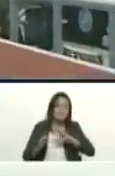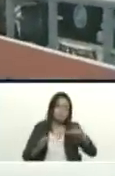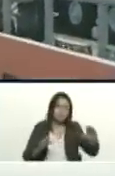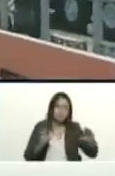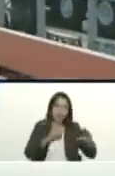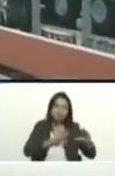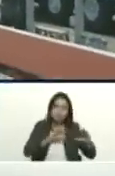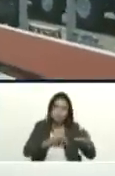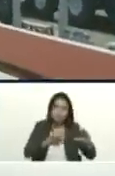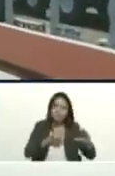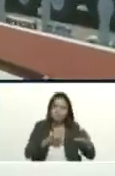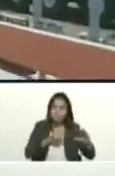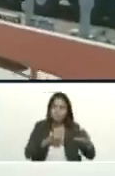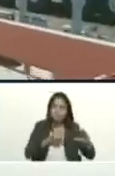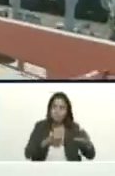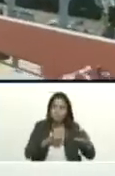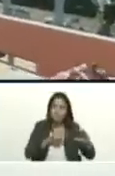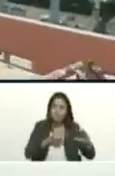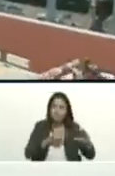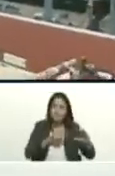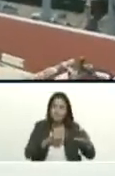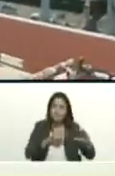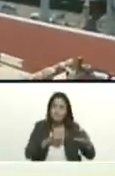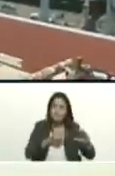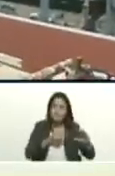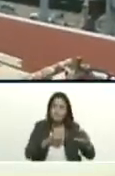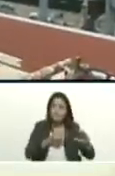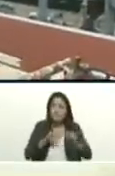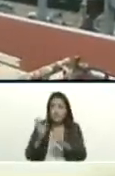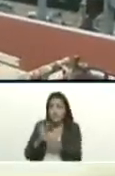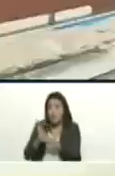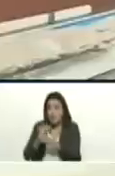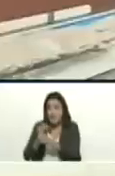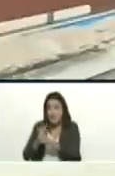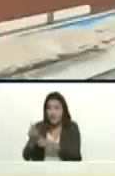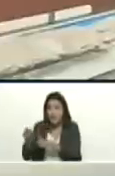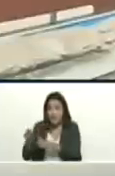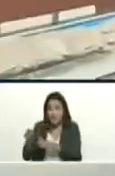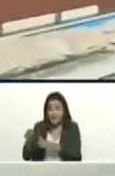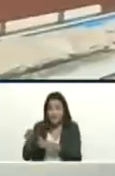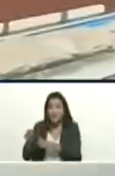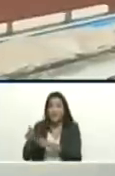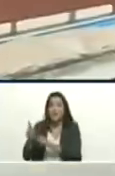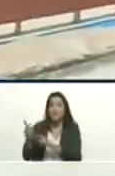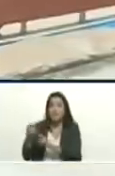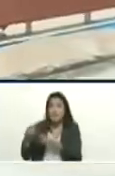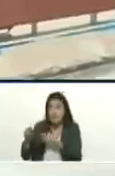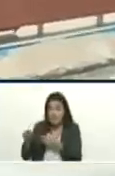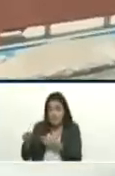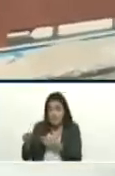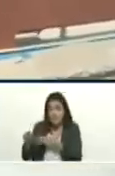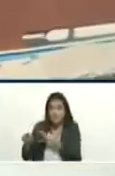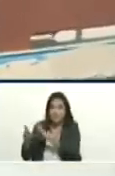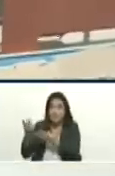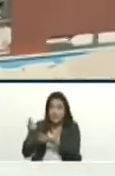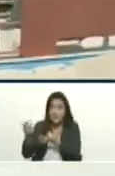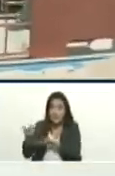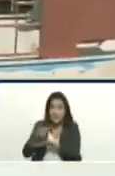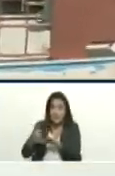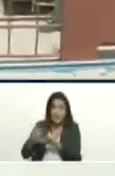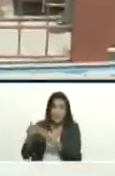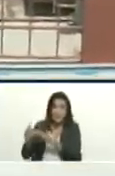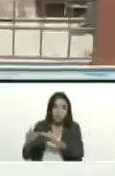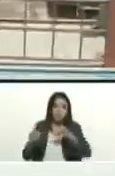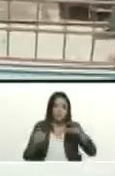cada uno de esos bienes que se vaya incautando de los que ya está incautado tengan la seguridad cada uno de estos